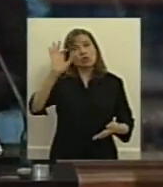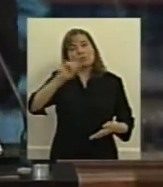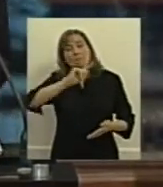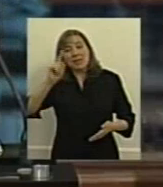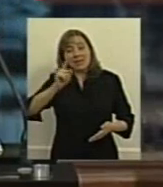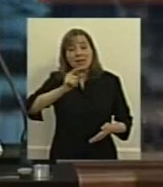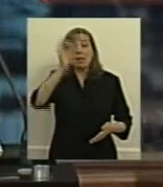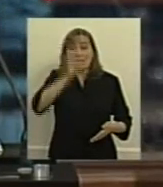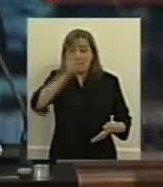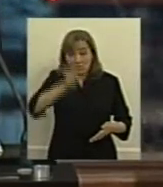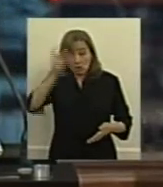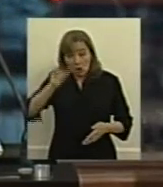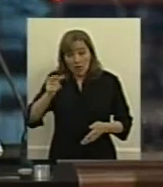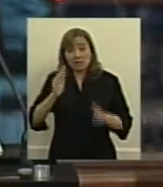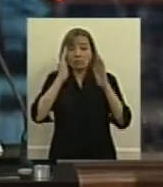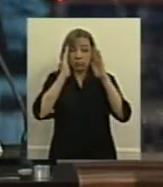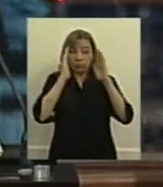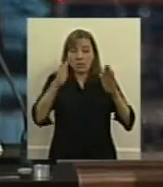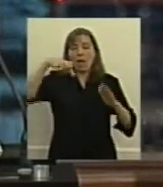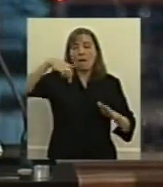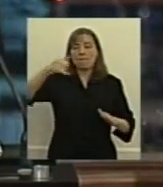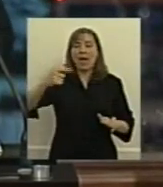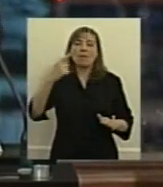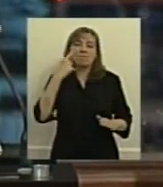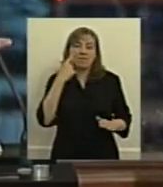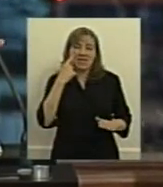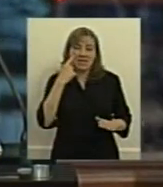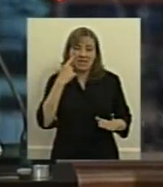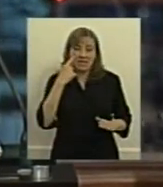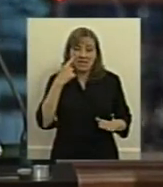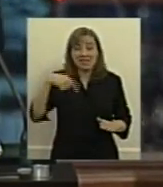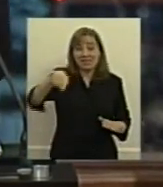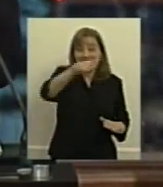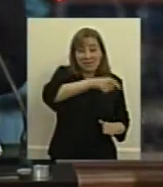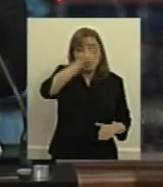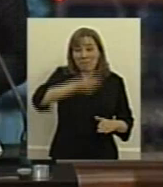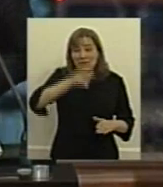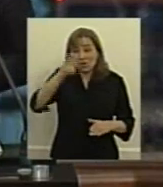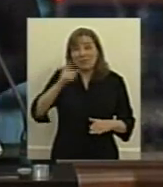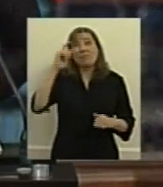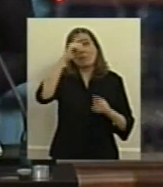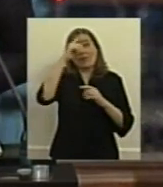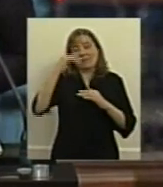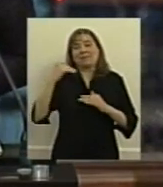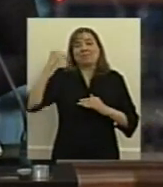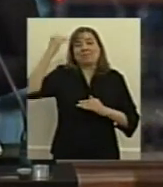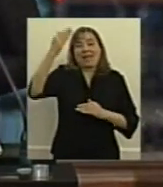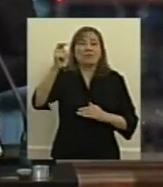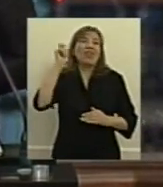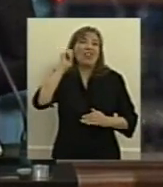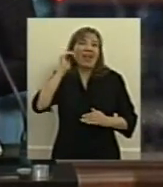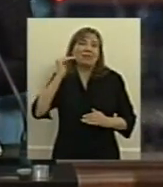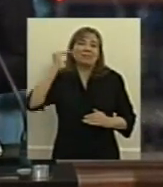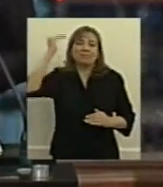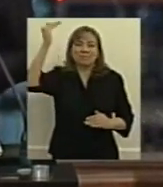los habitantes los usuarios los pacientes con mayores problemas por una cuestión lógica son los de mayor edad